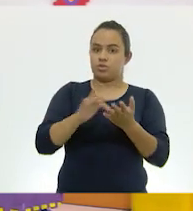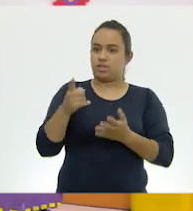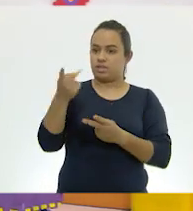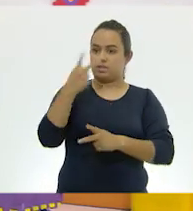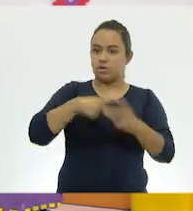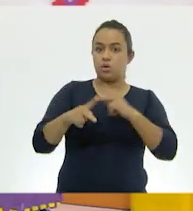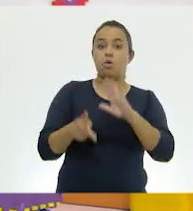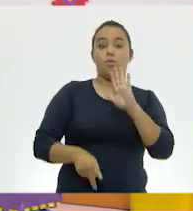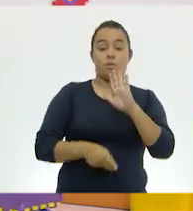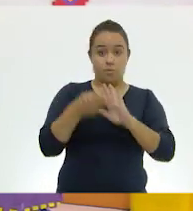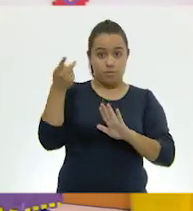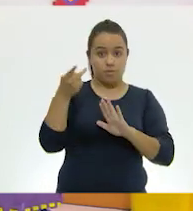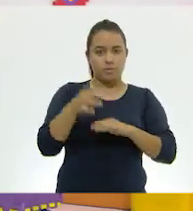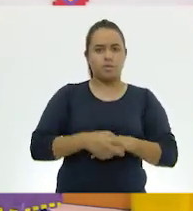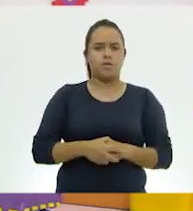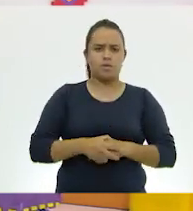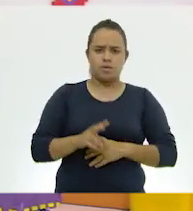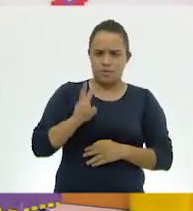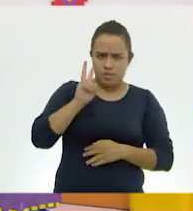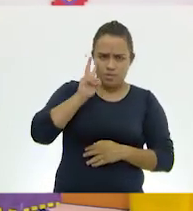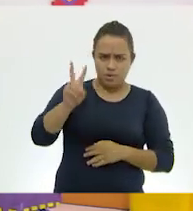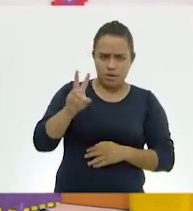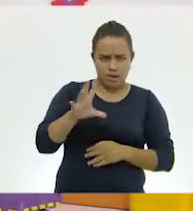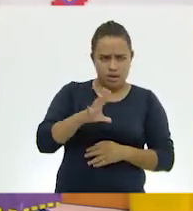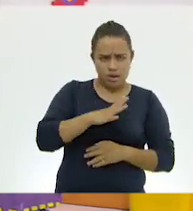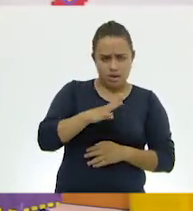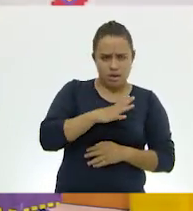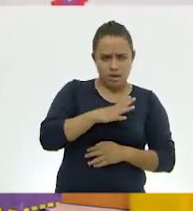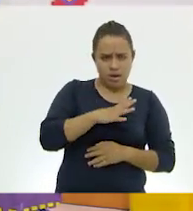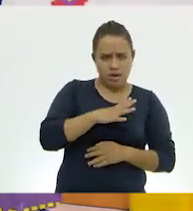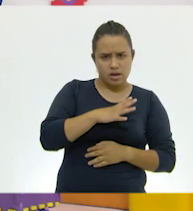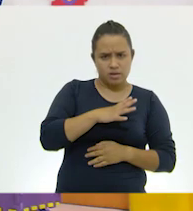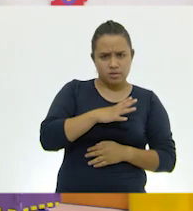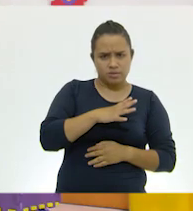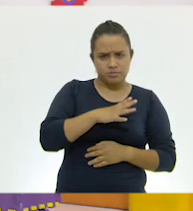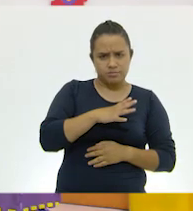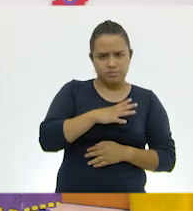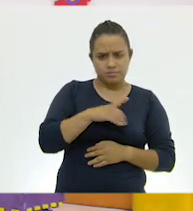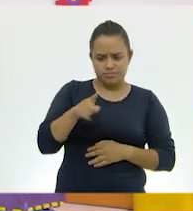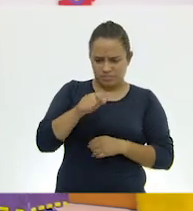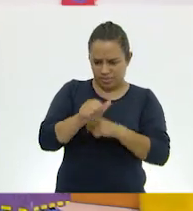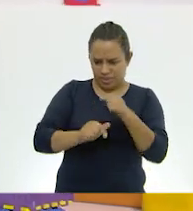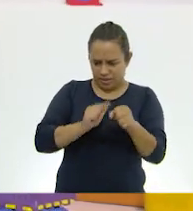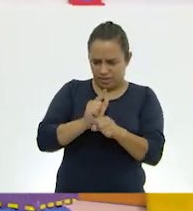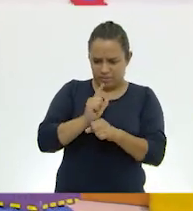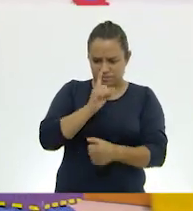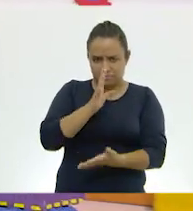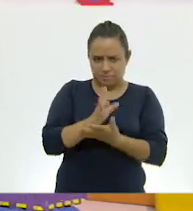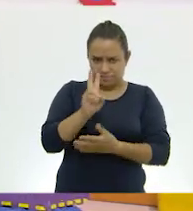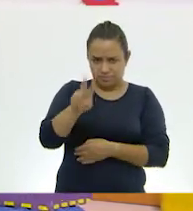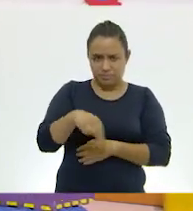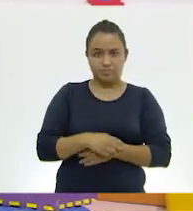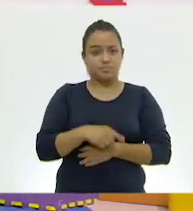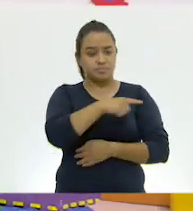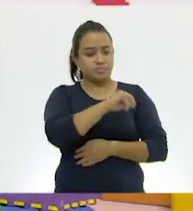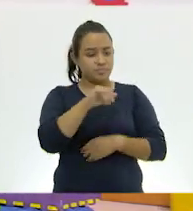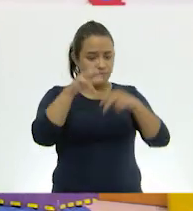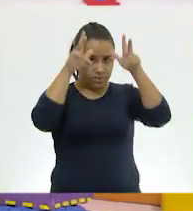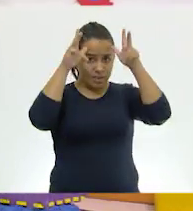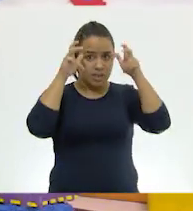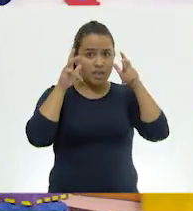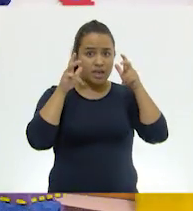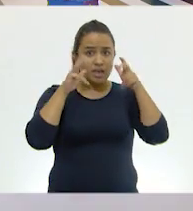¡Ey! Y veo que tenemos aquí unos singulares animalitos, ¿verdad? Así es, son ajolotes.